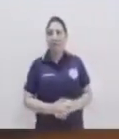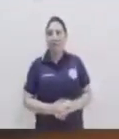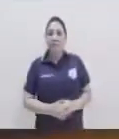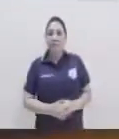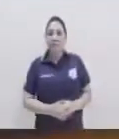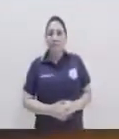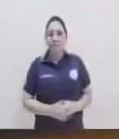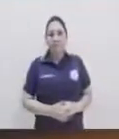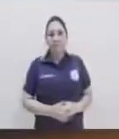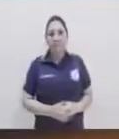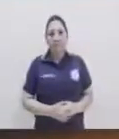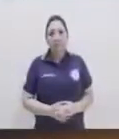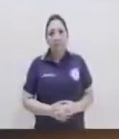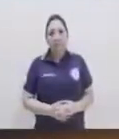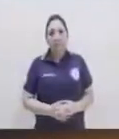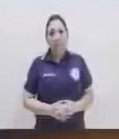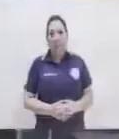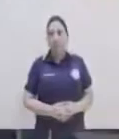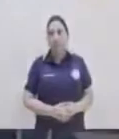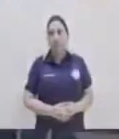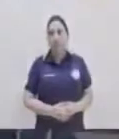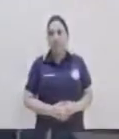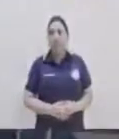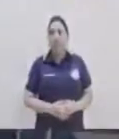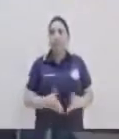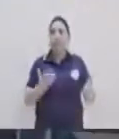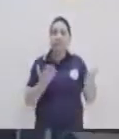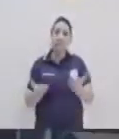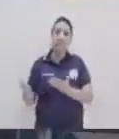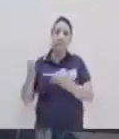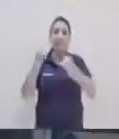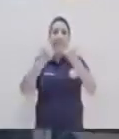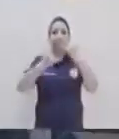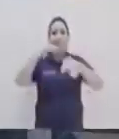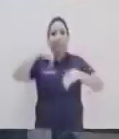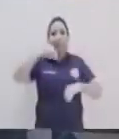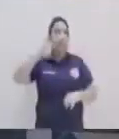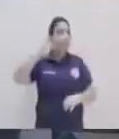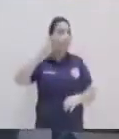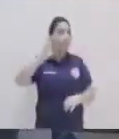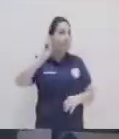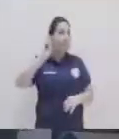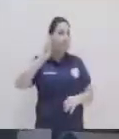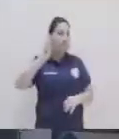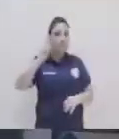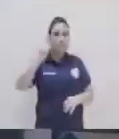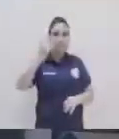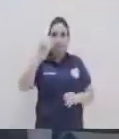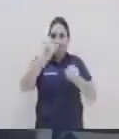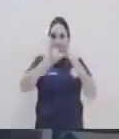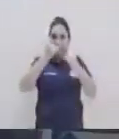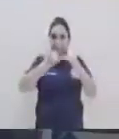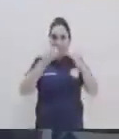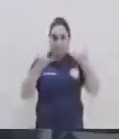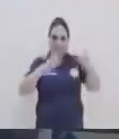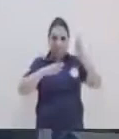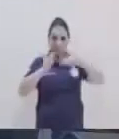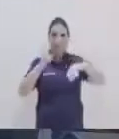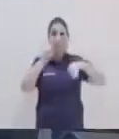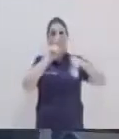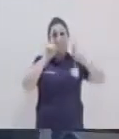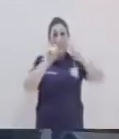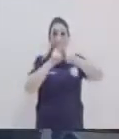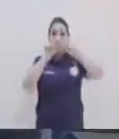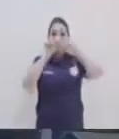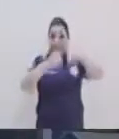parte de lo que mide nuestra línea focal. Y entonces acá terminamos nosotros nuestra parábola con los dobleces de papel, pero